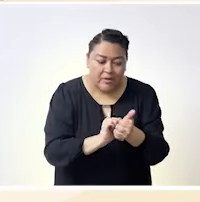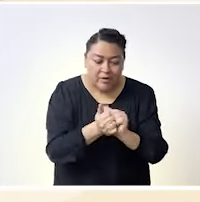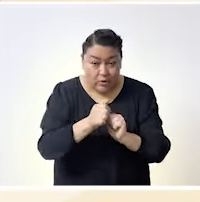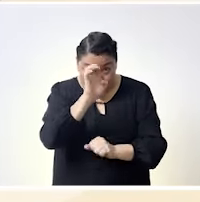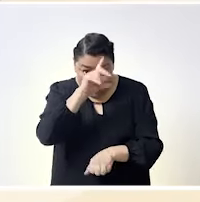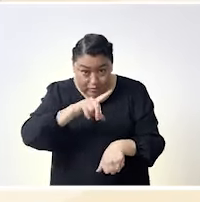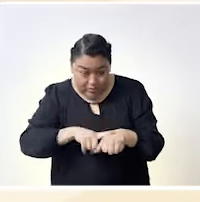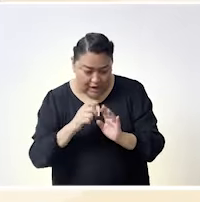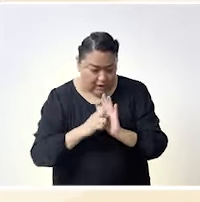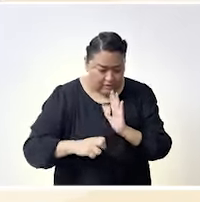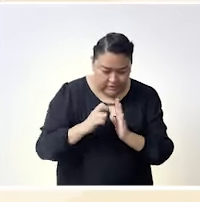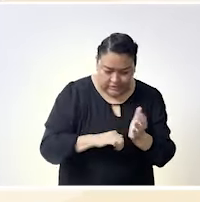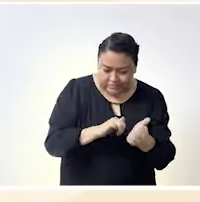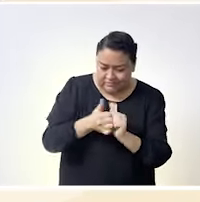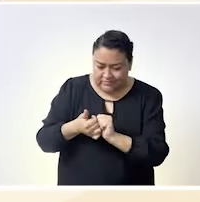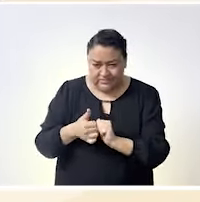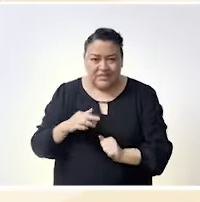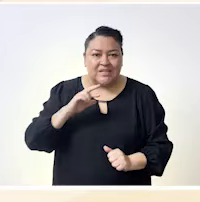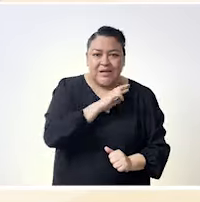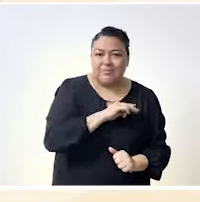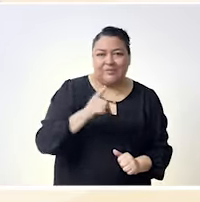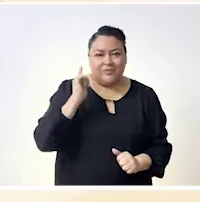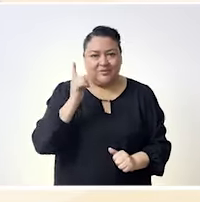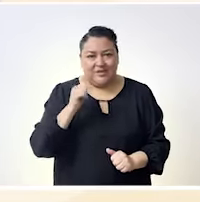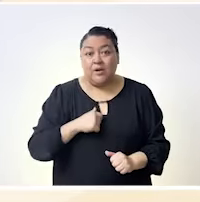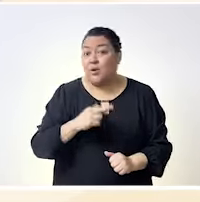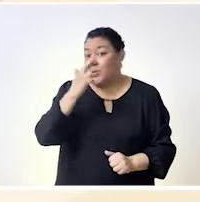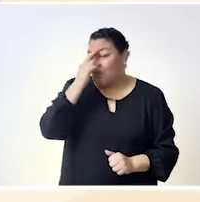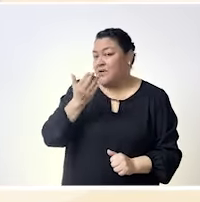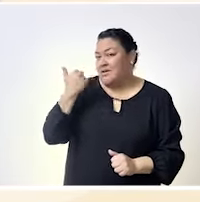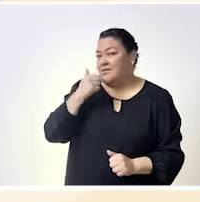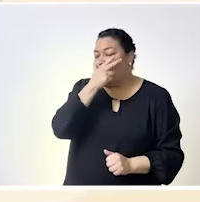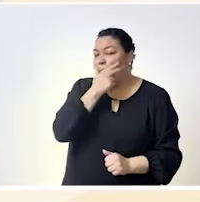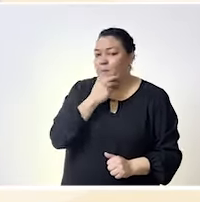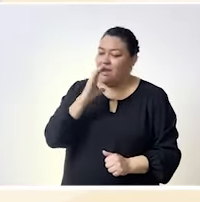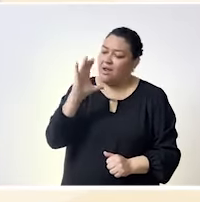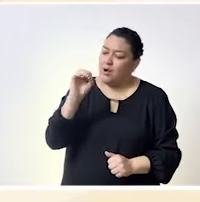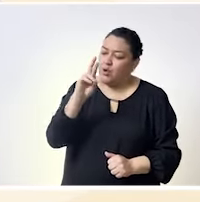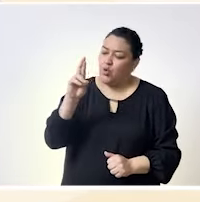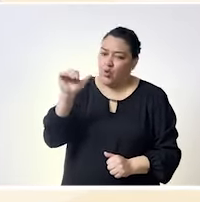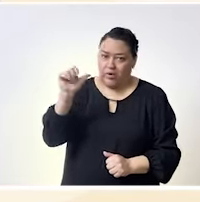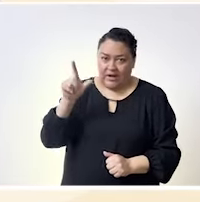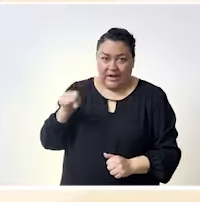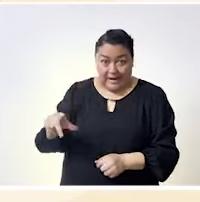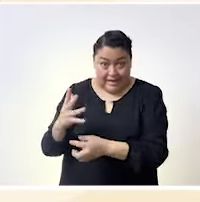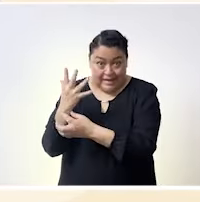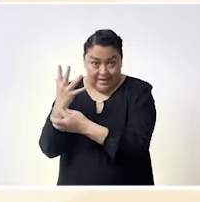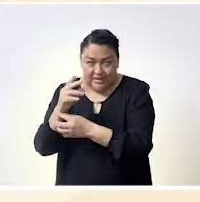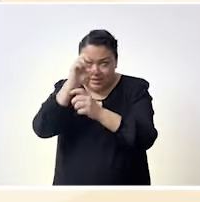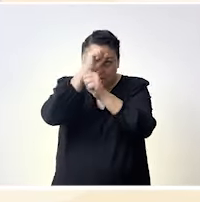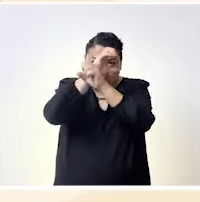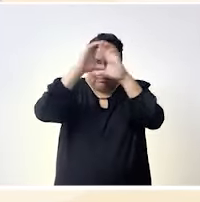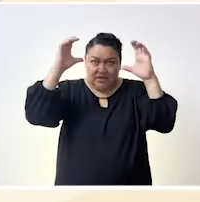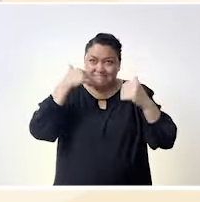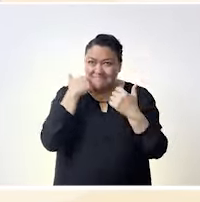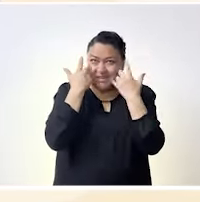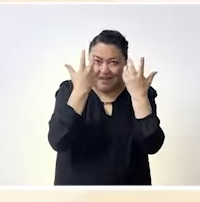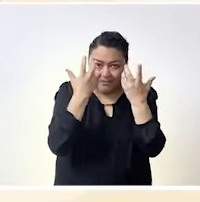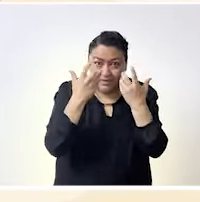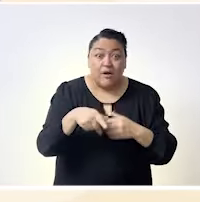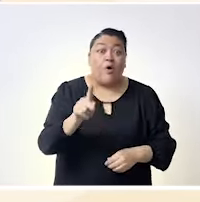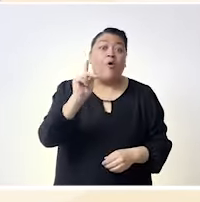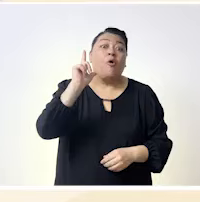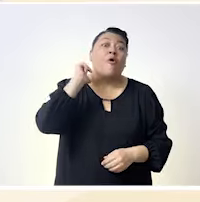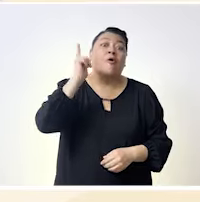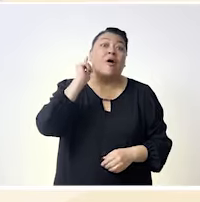ese espectro de que es como decía Manuel Correa en algún momento un autor que habla de la utopía radical no